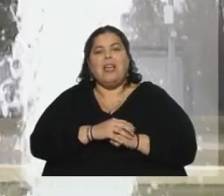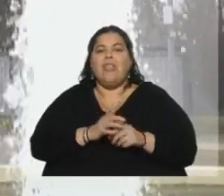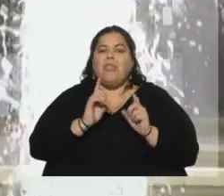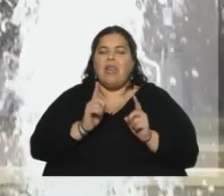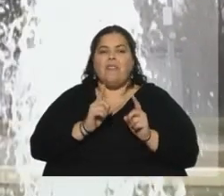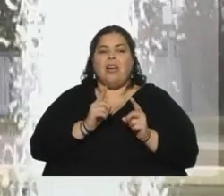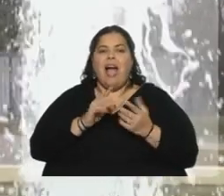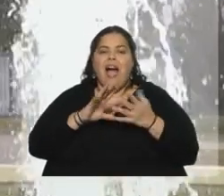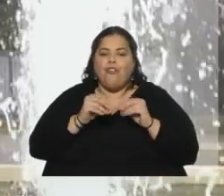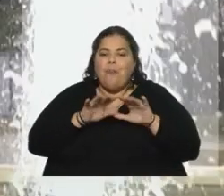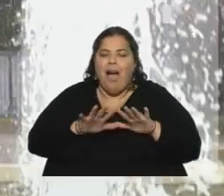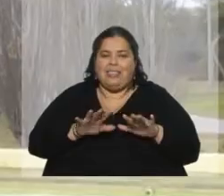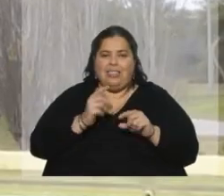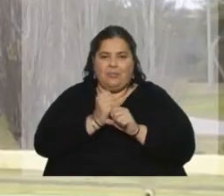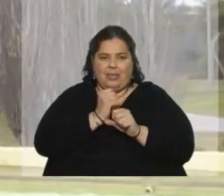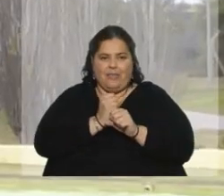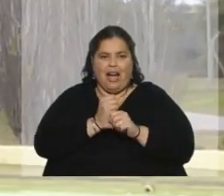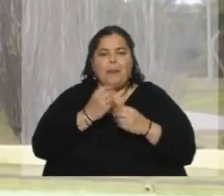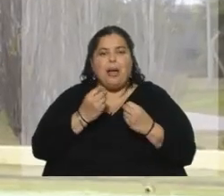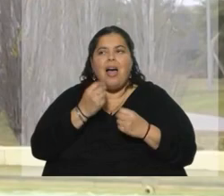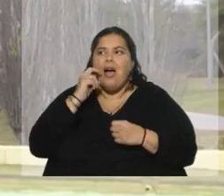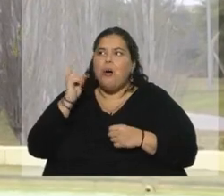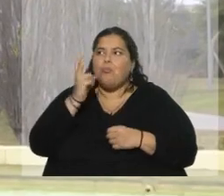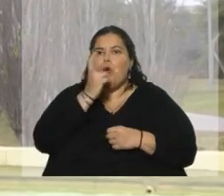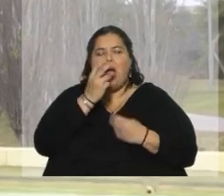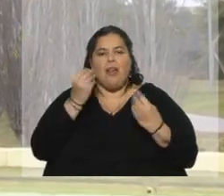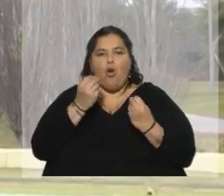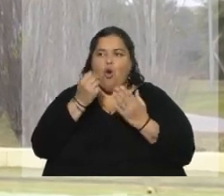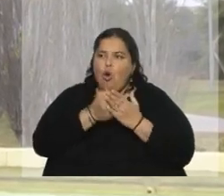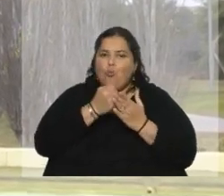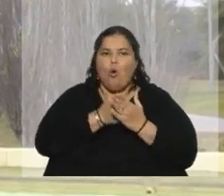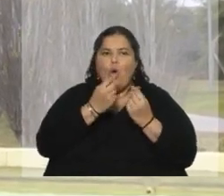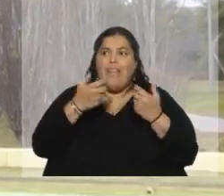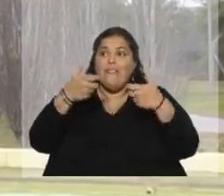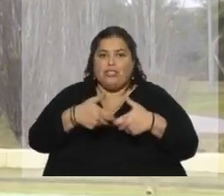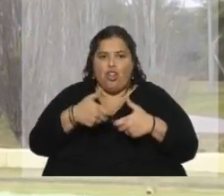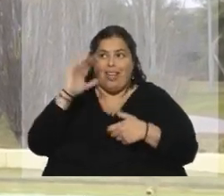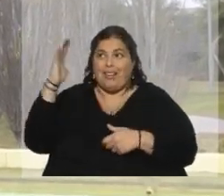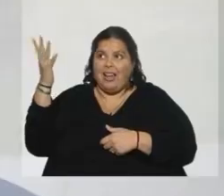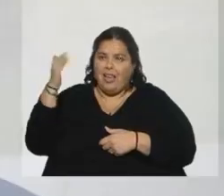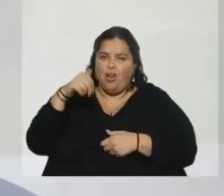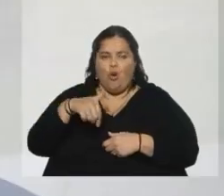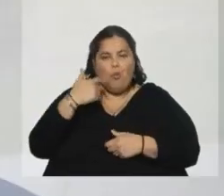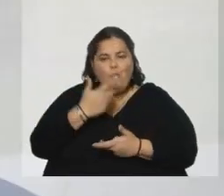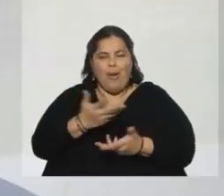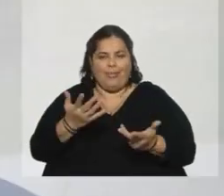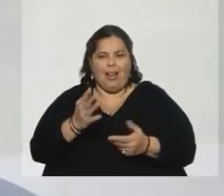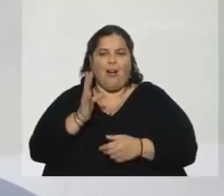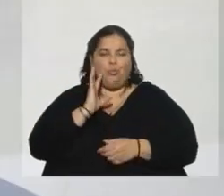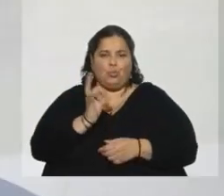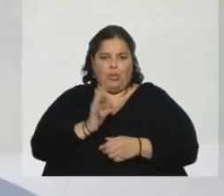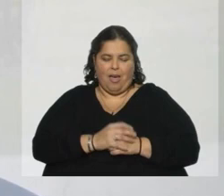regímenes cuando se sale al mundo a buscar y a pelear por esa inversión extranjera. En segundo lugar,